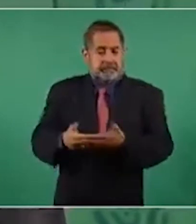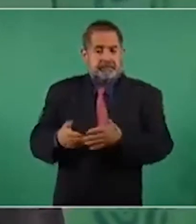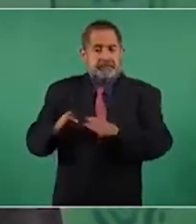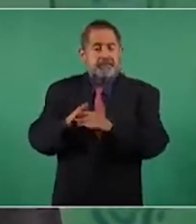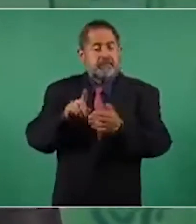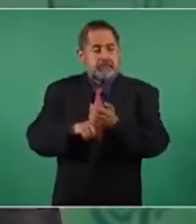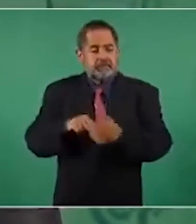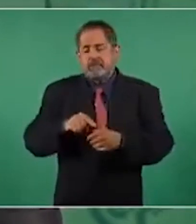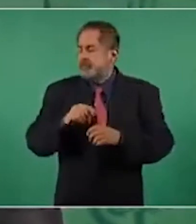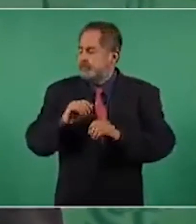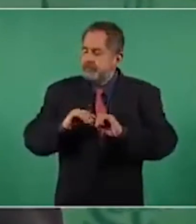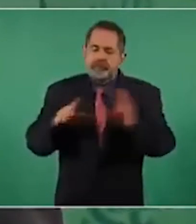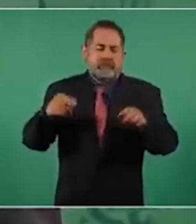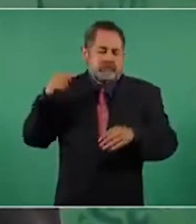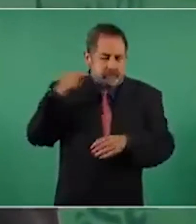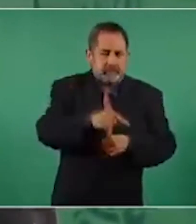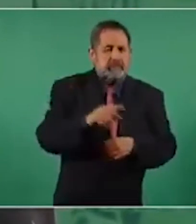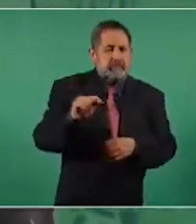en Tula.